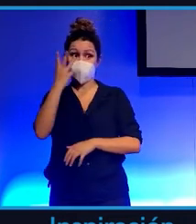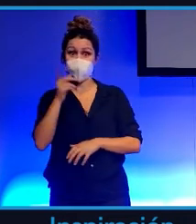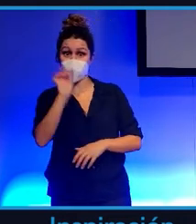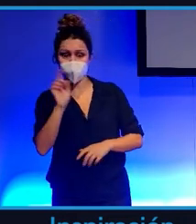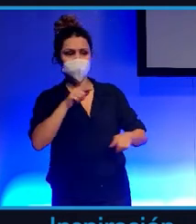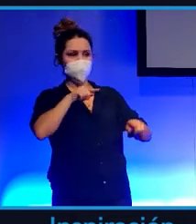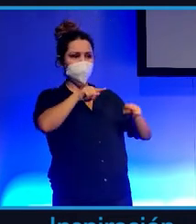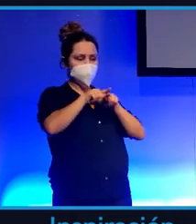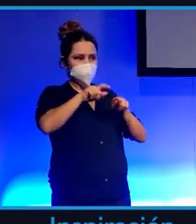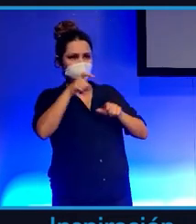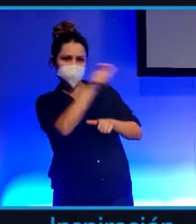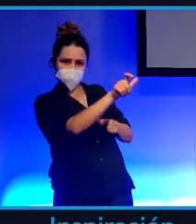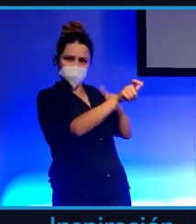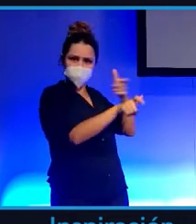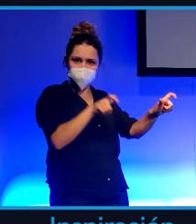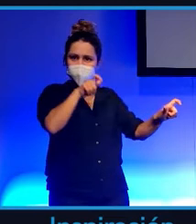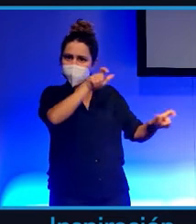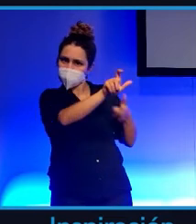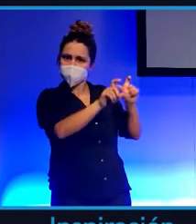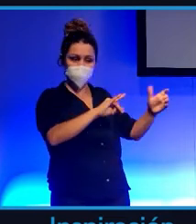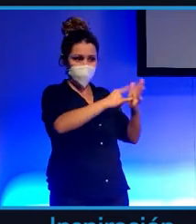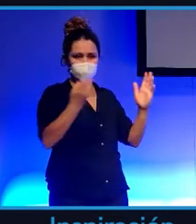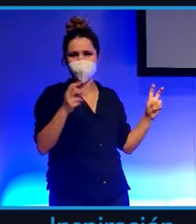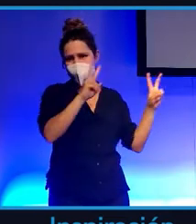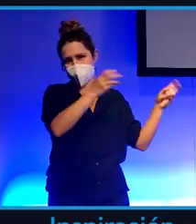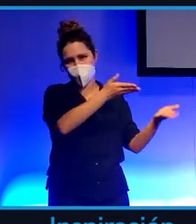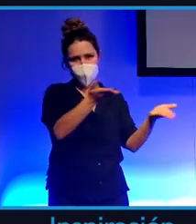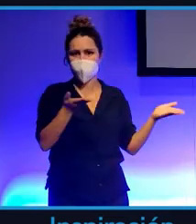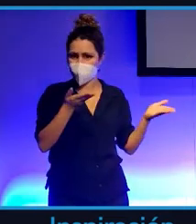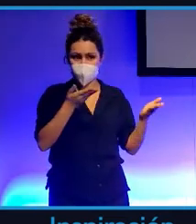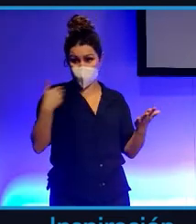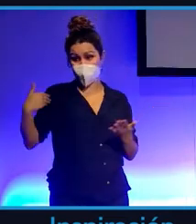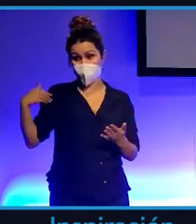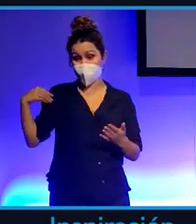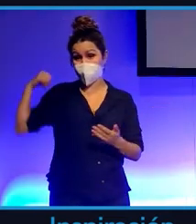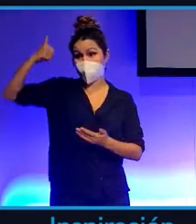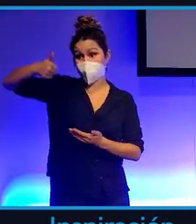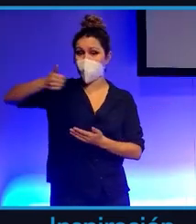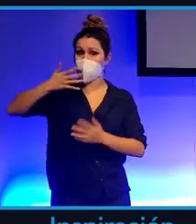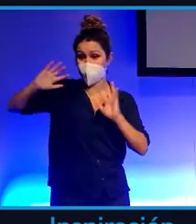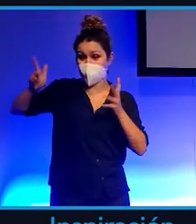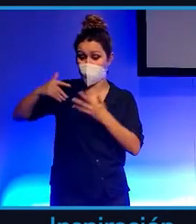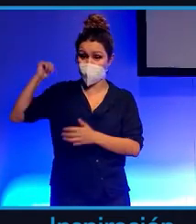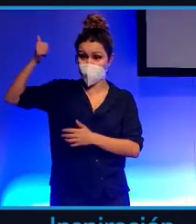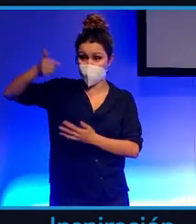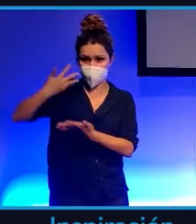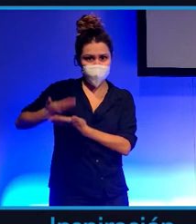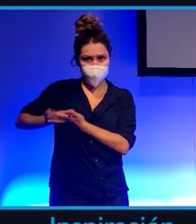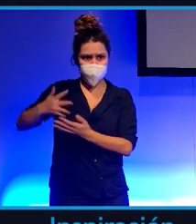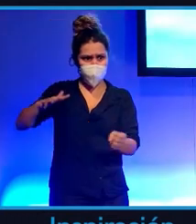el desprecio a nuevas tecnologías que luego se han demostrado que eran totalmente disruptivas.